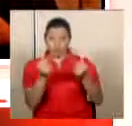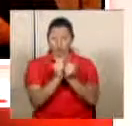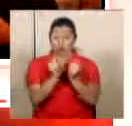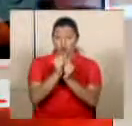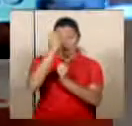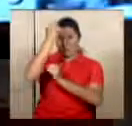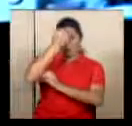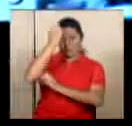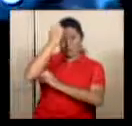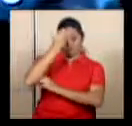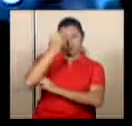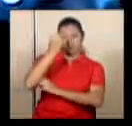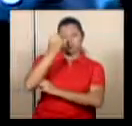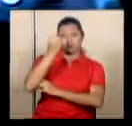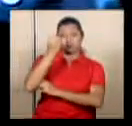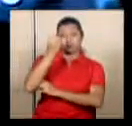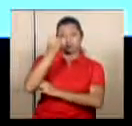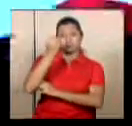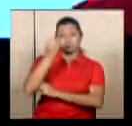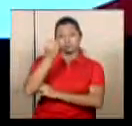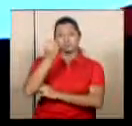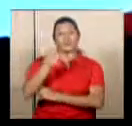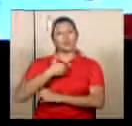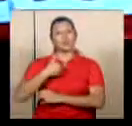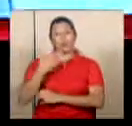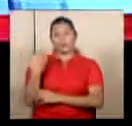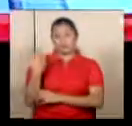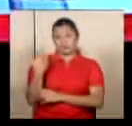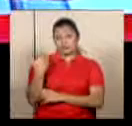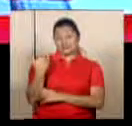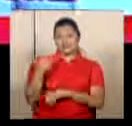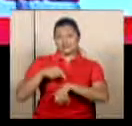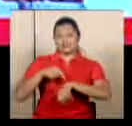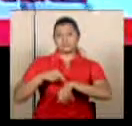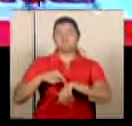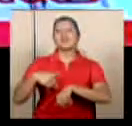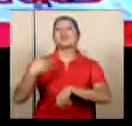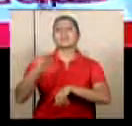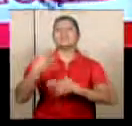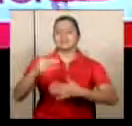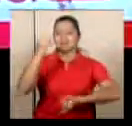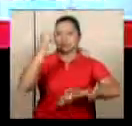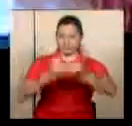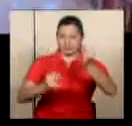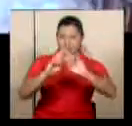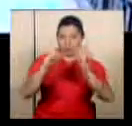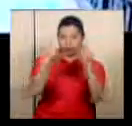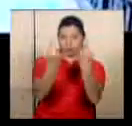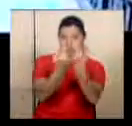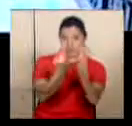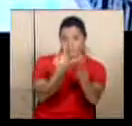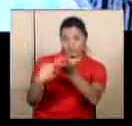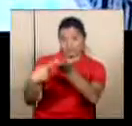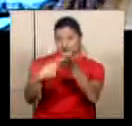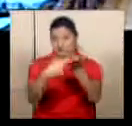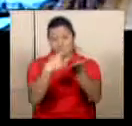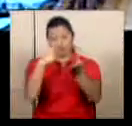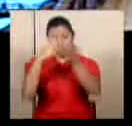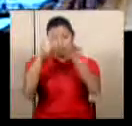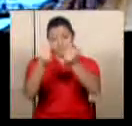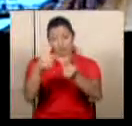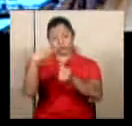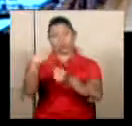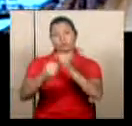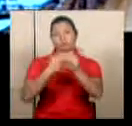reacciones que se han realizado en los últimos minutos luego de que terminara esta noche esta sesión de la